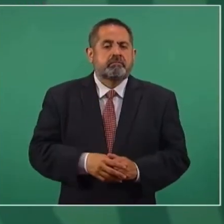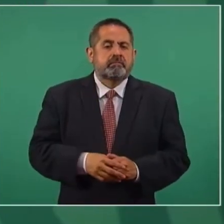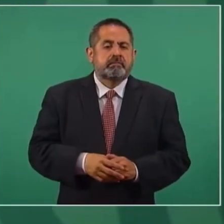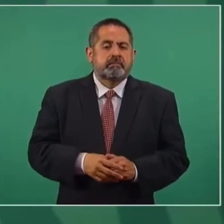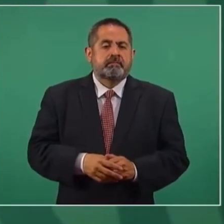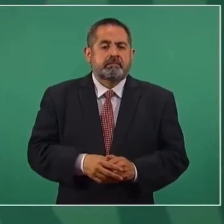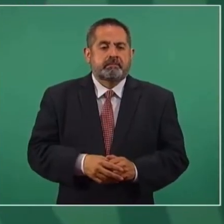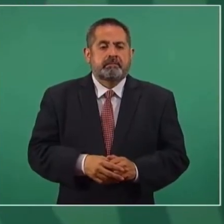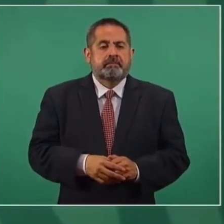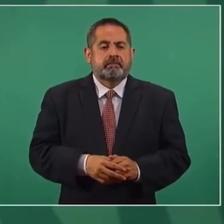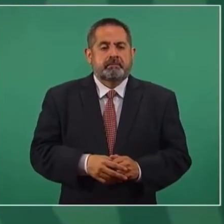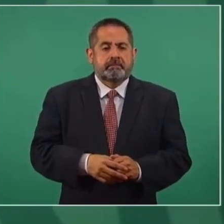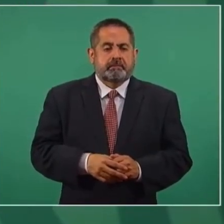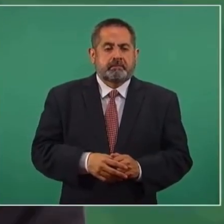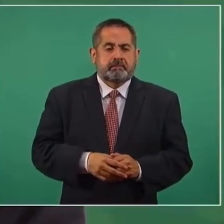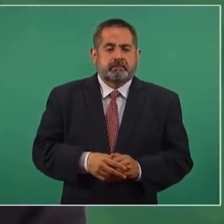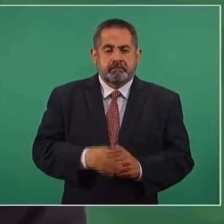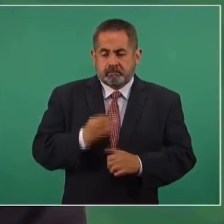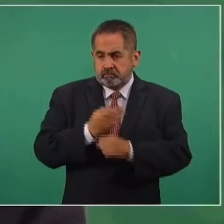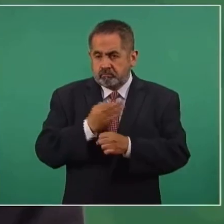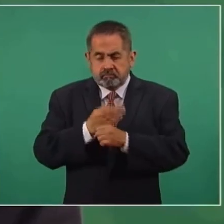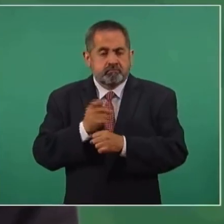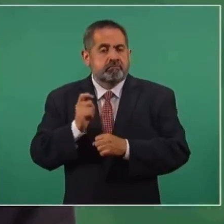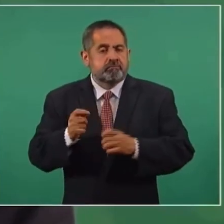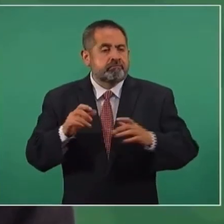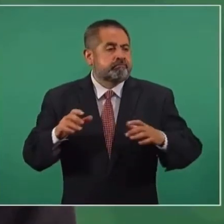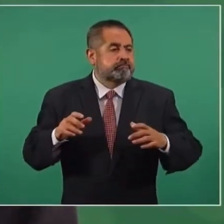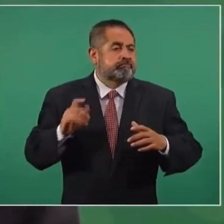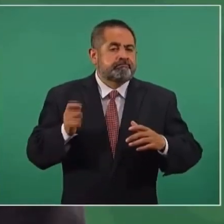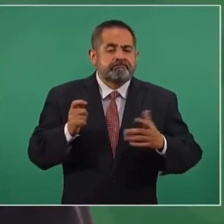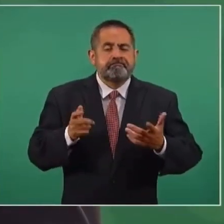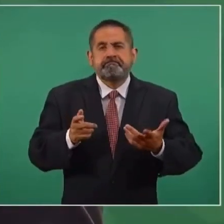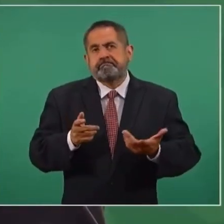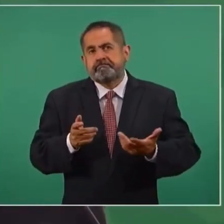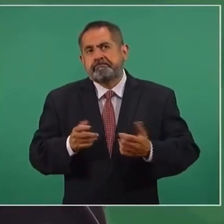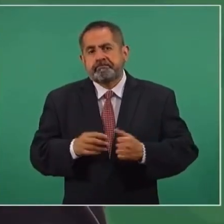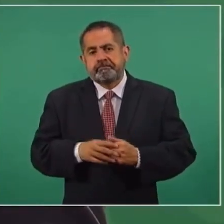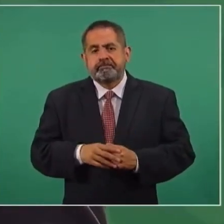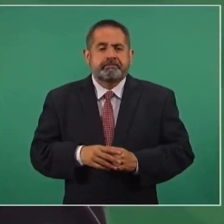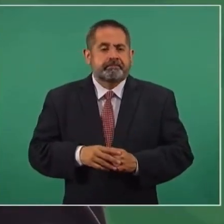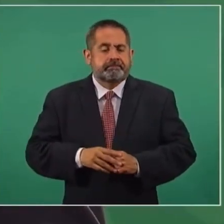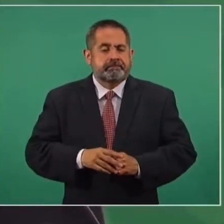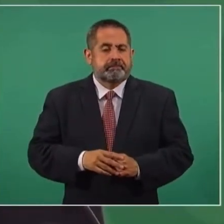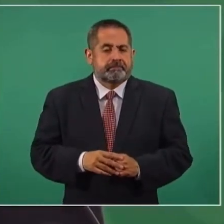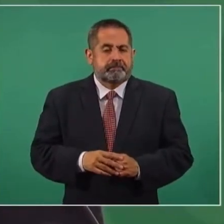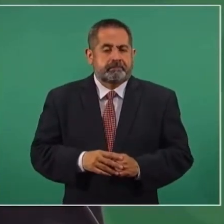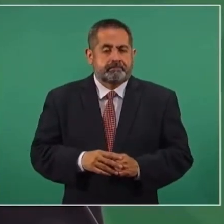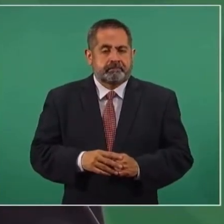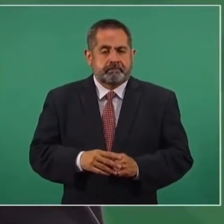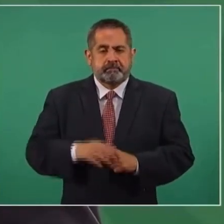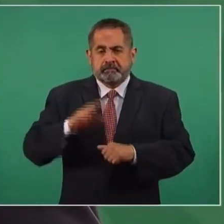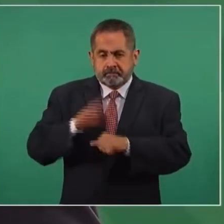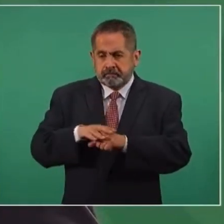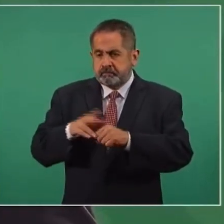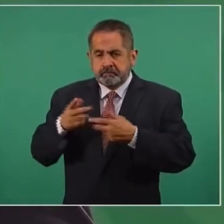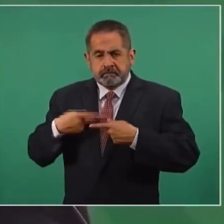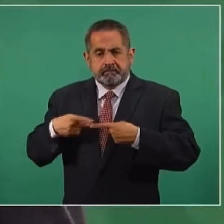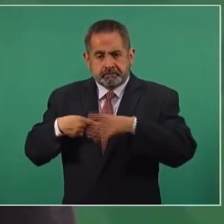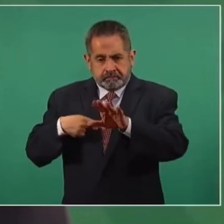se están conformando más brigadas,